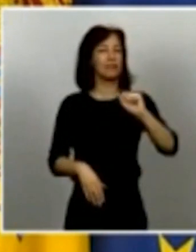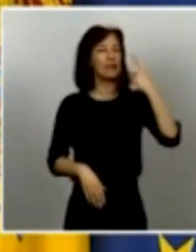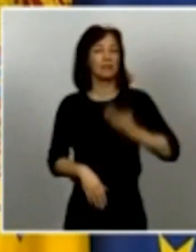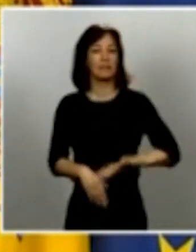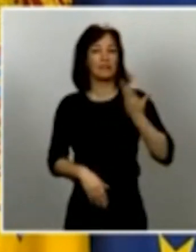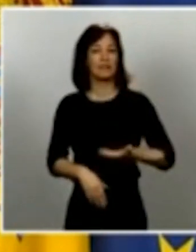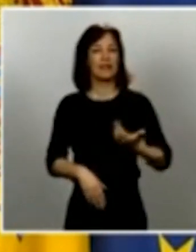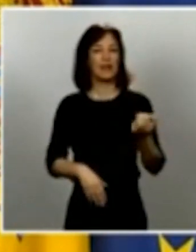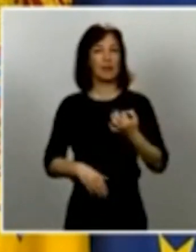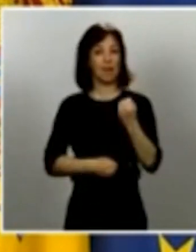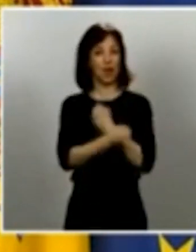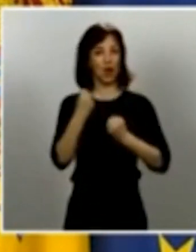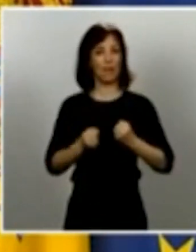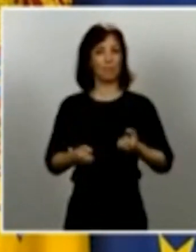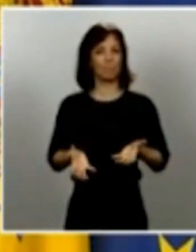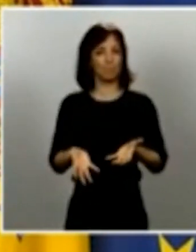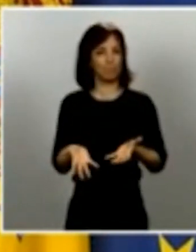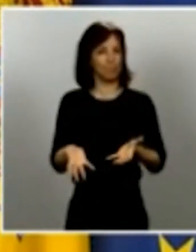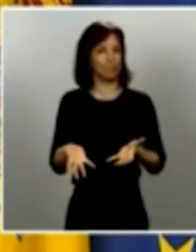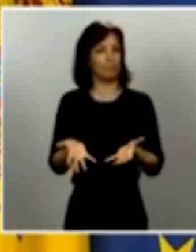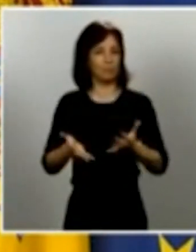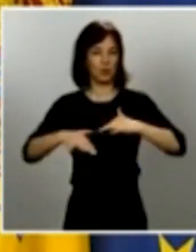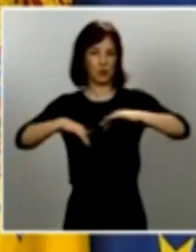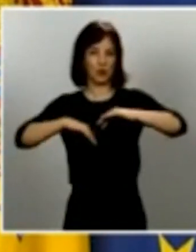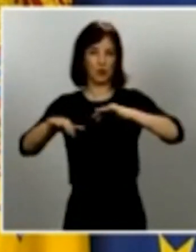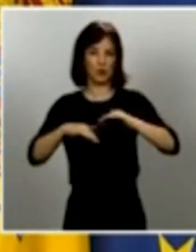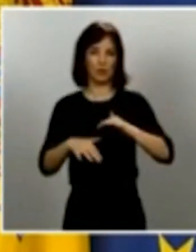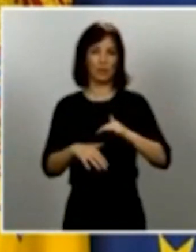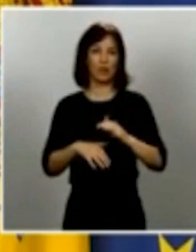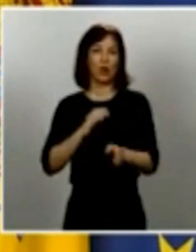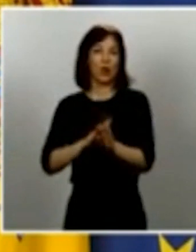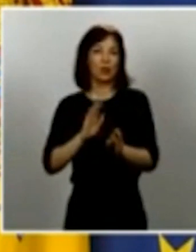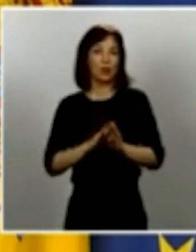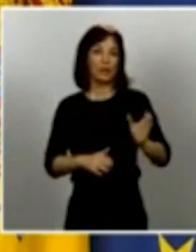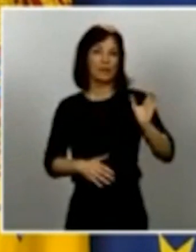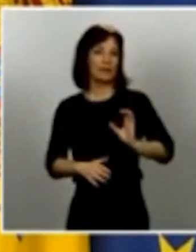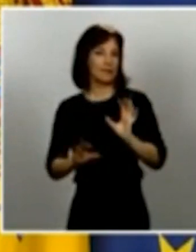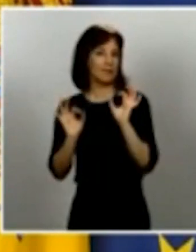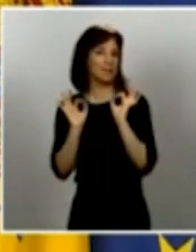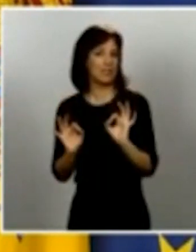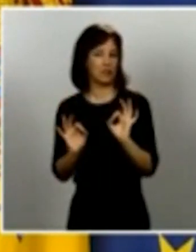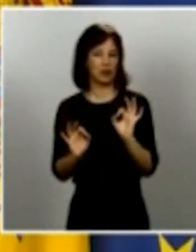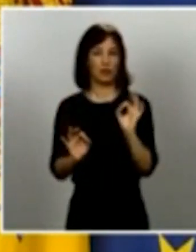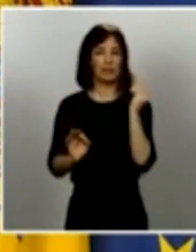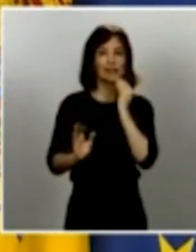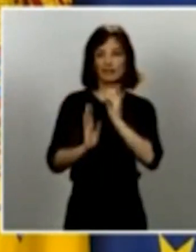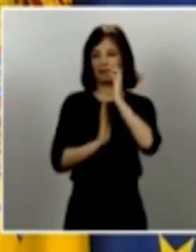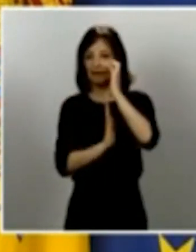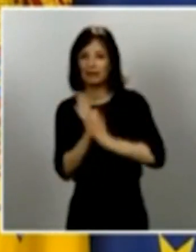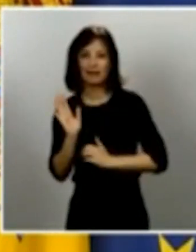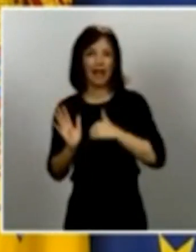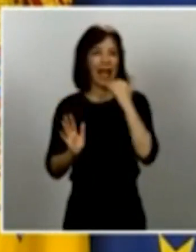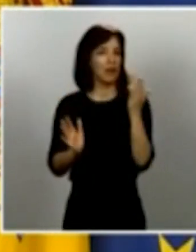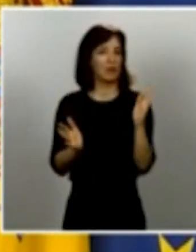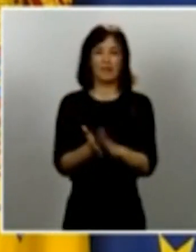la economía manteniendo en la medida de lo posible esas rentas salariales y sin desarrollar ningún proceso añadido